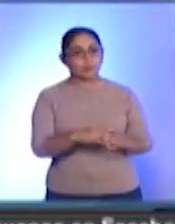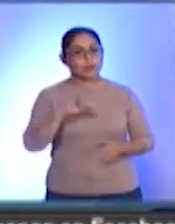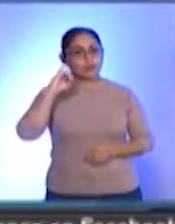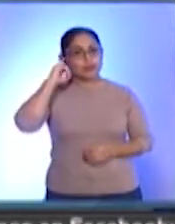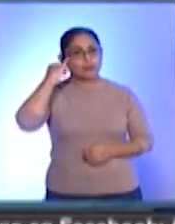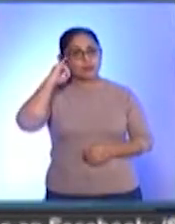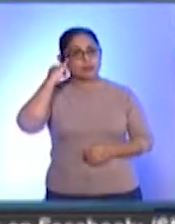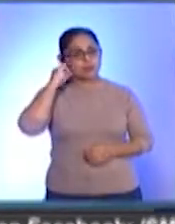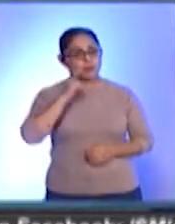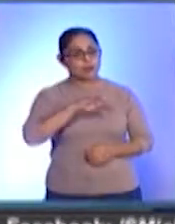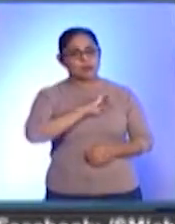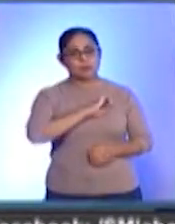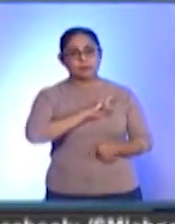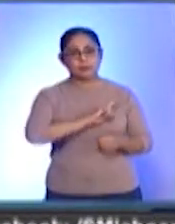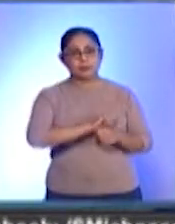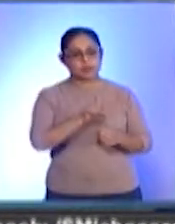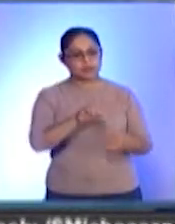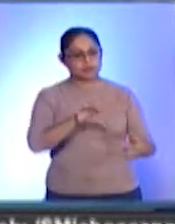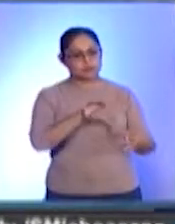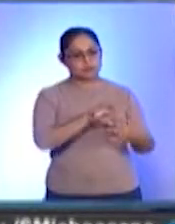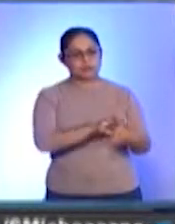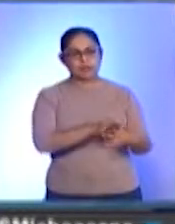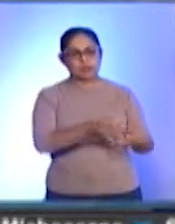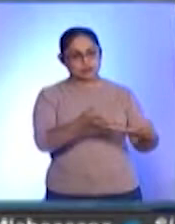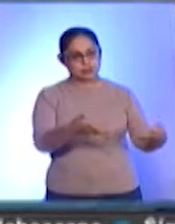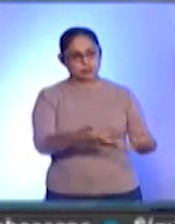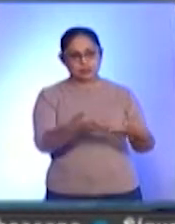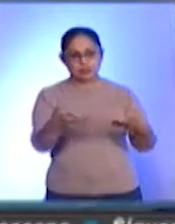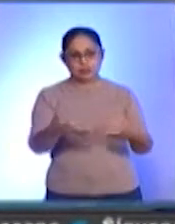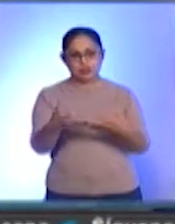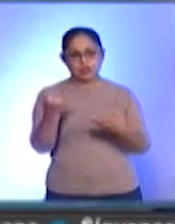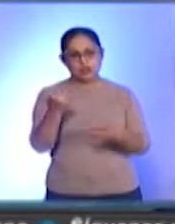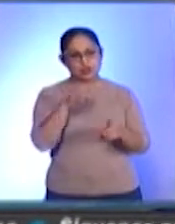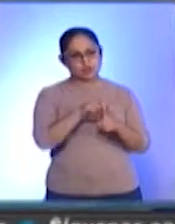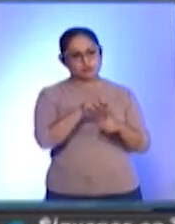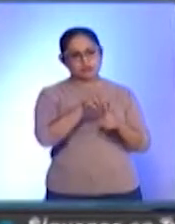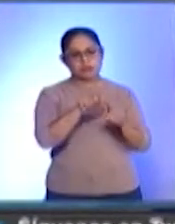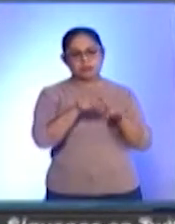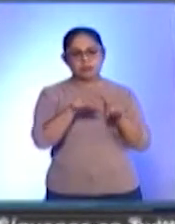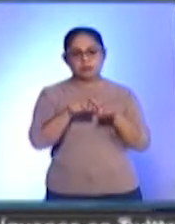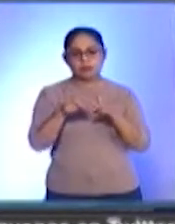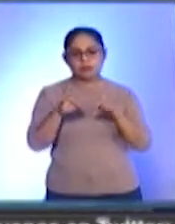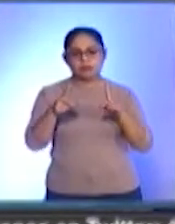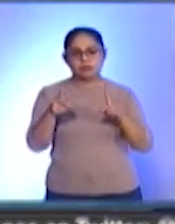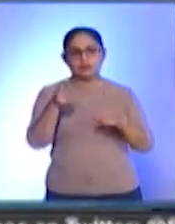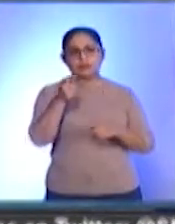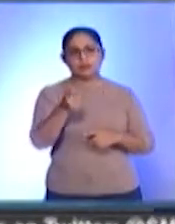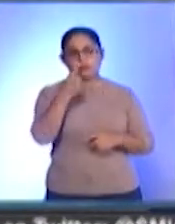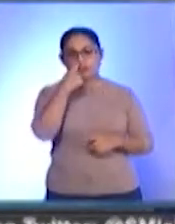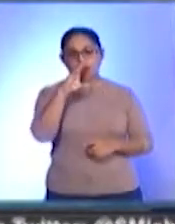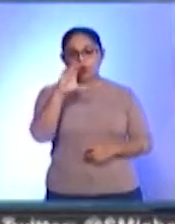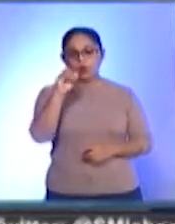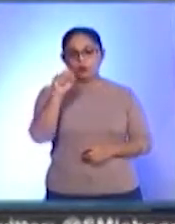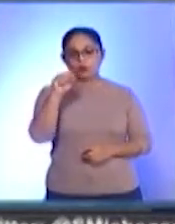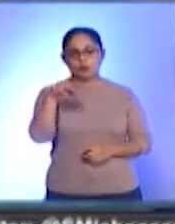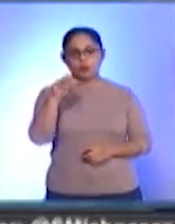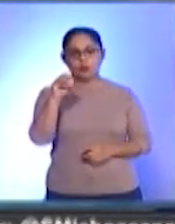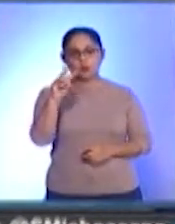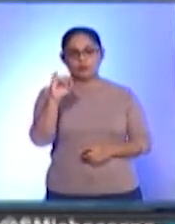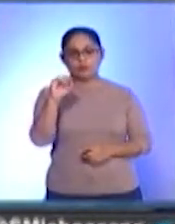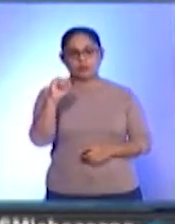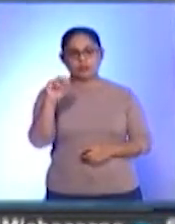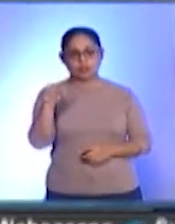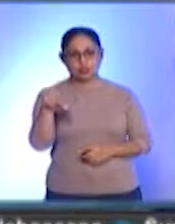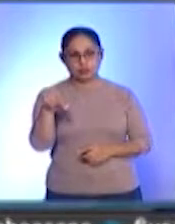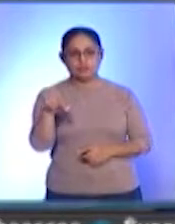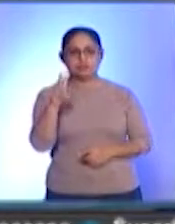especial con sus tierras y diversos conceptos de desarrollo basados en la cosmovisión y sus prioridades. Aquí